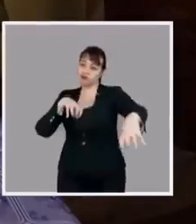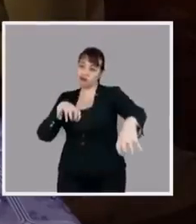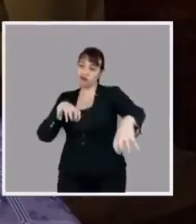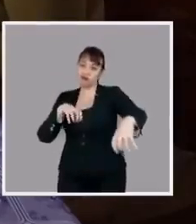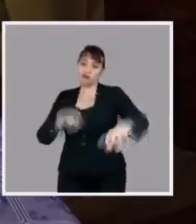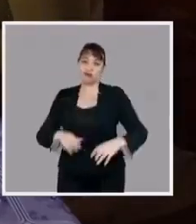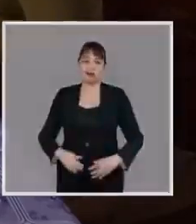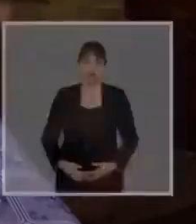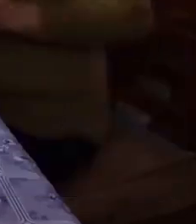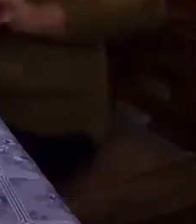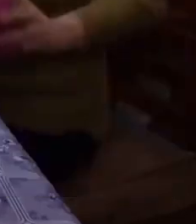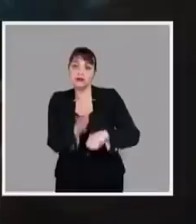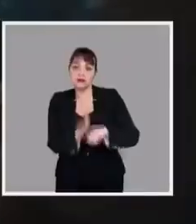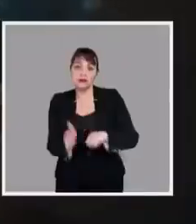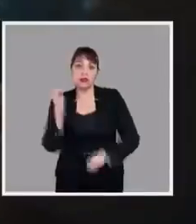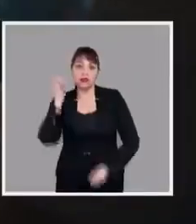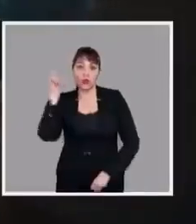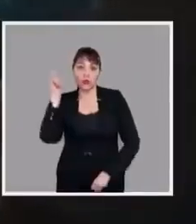extremo.